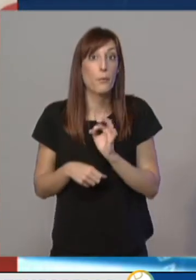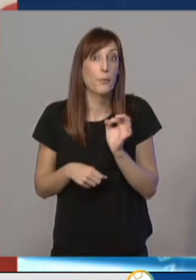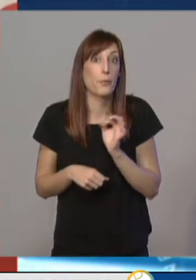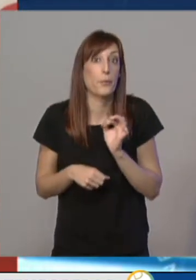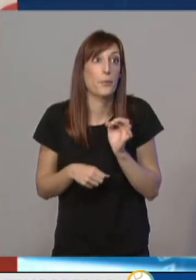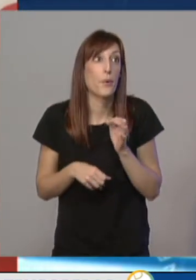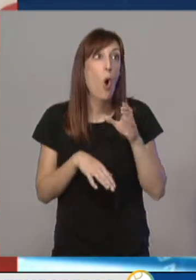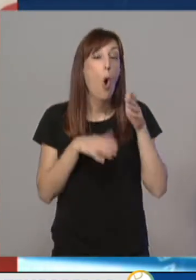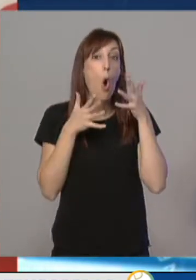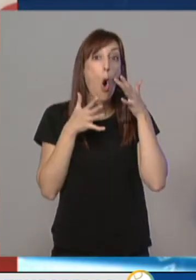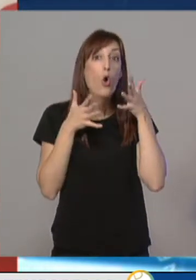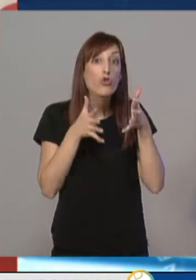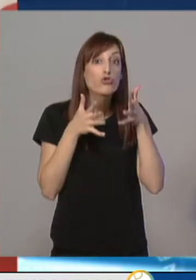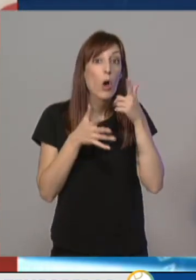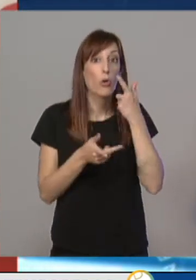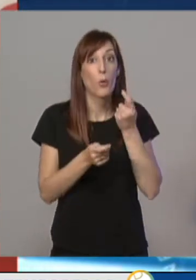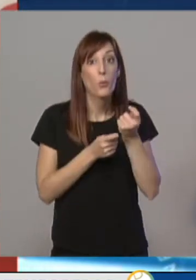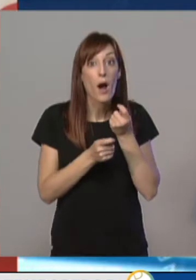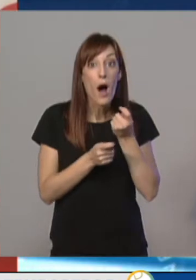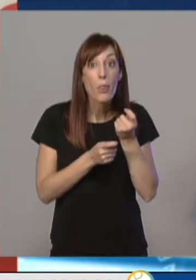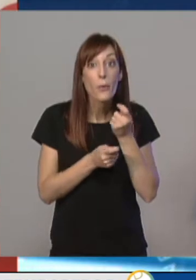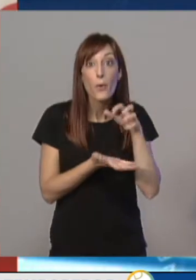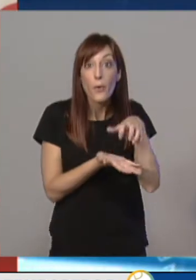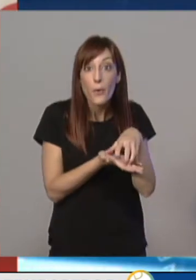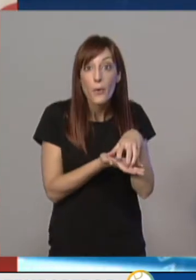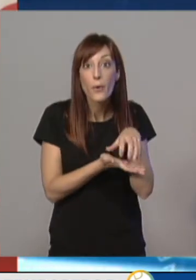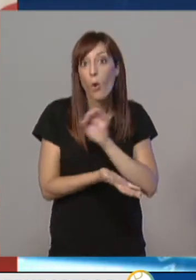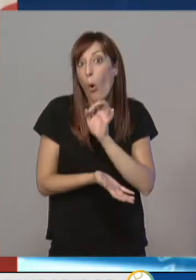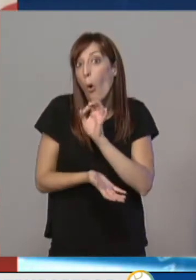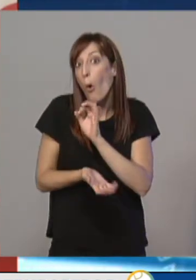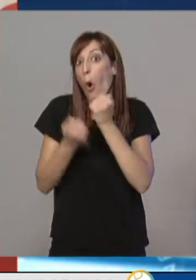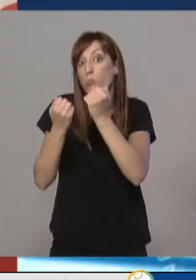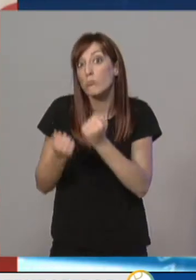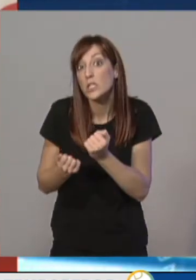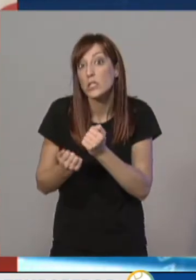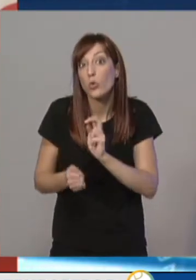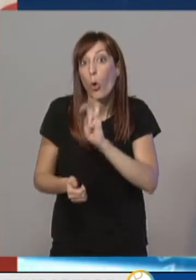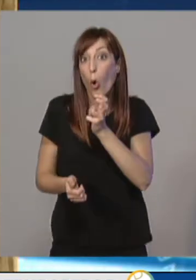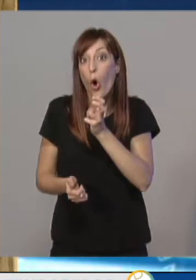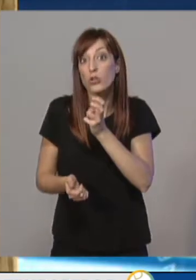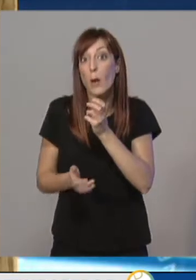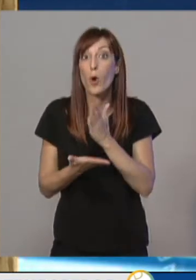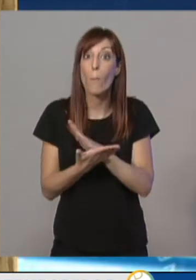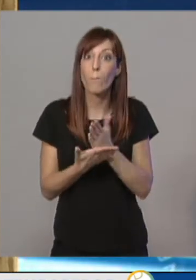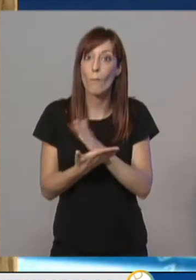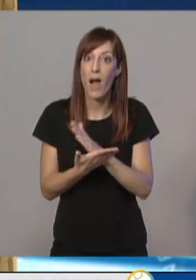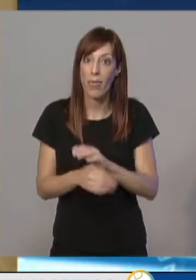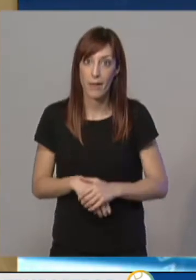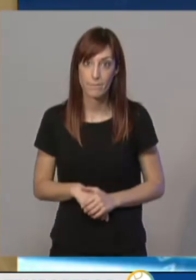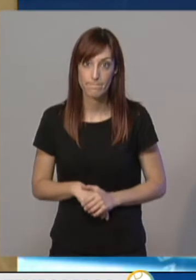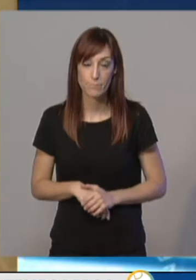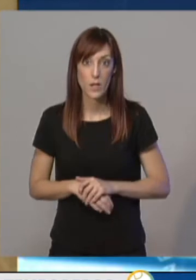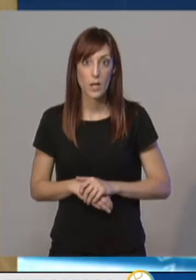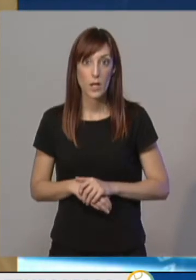Regulador... ...o algún tipo de otro organismo intermedie en este colectivo. Una colaboración que